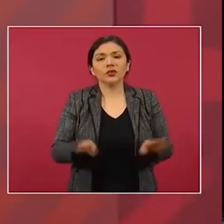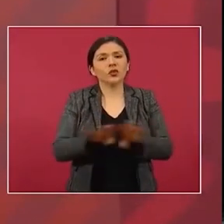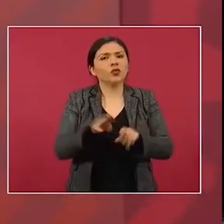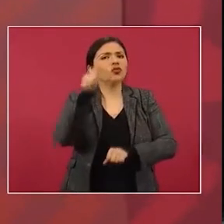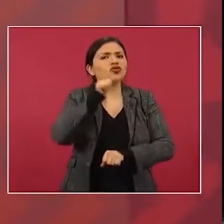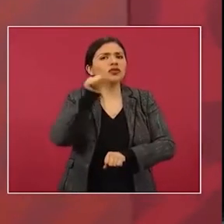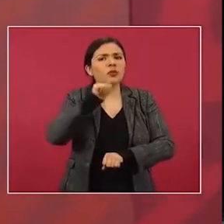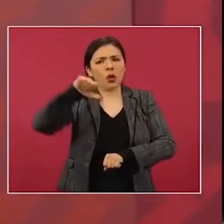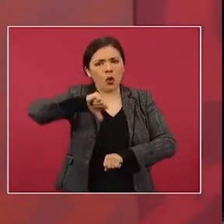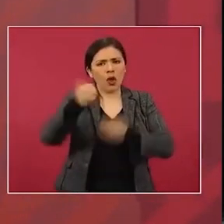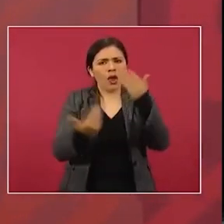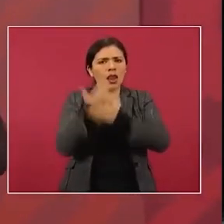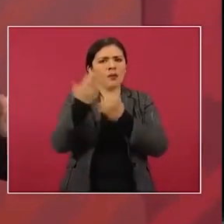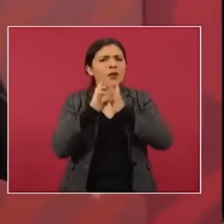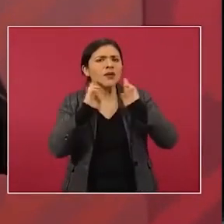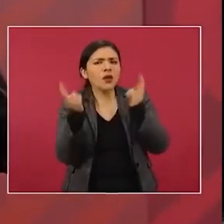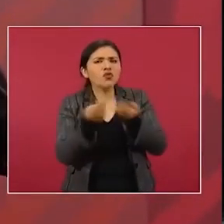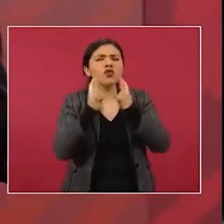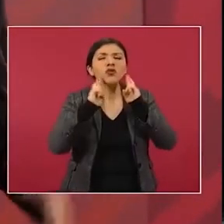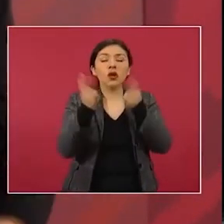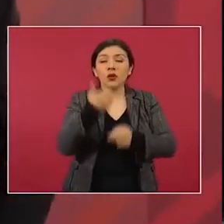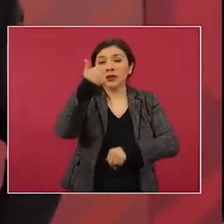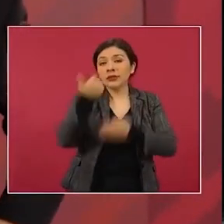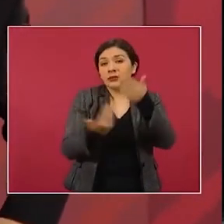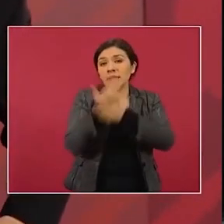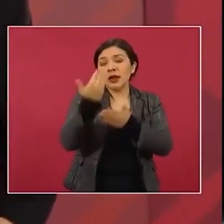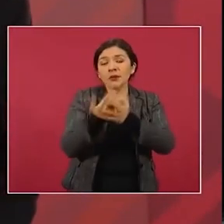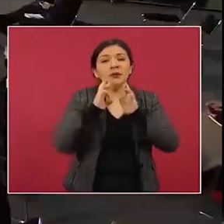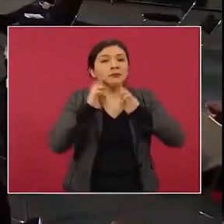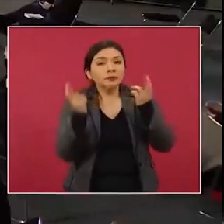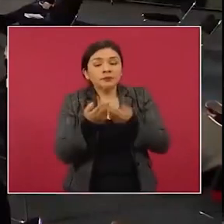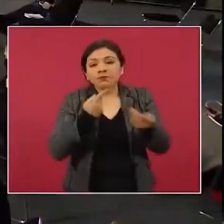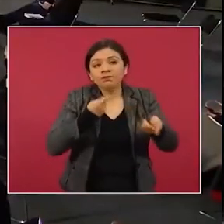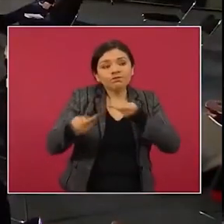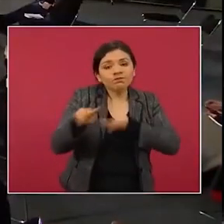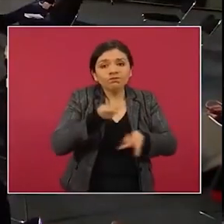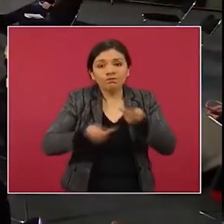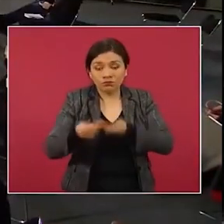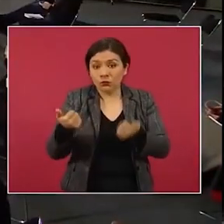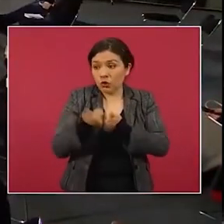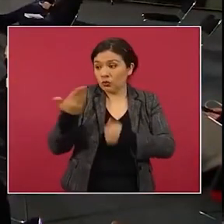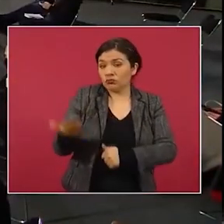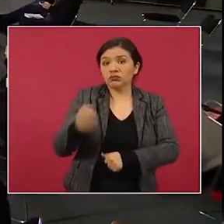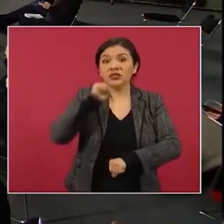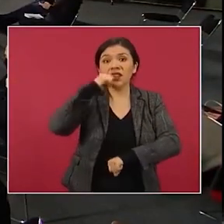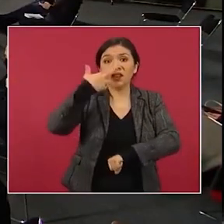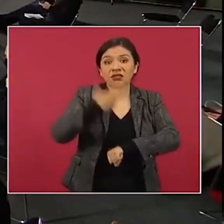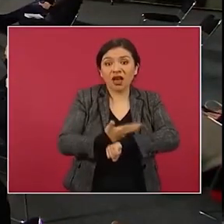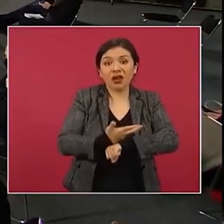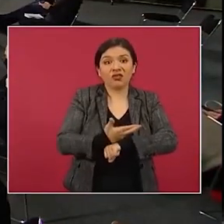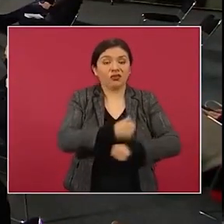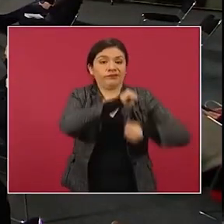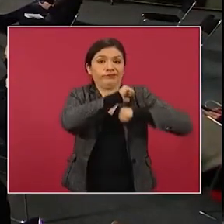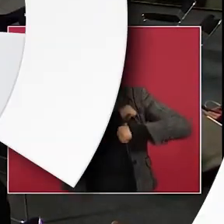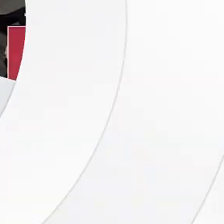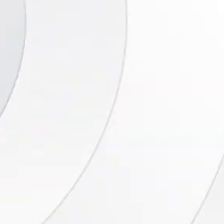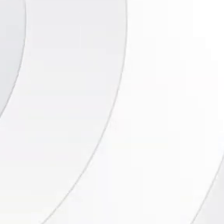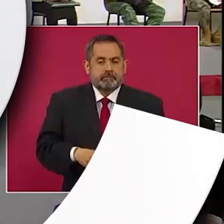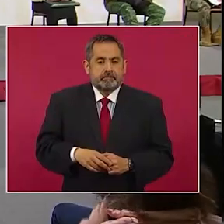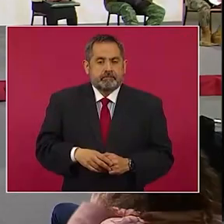los días, a las seis de la mañana, y ahí estaba el general secretario y el almirante secretario.